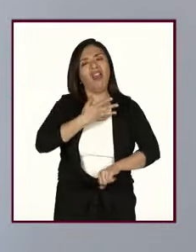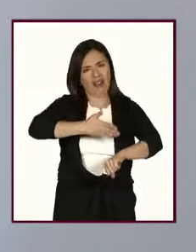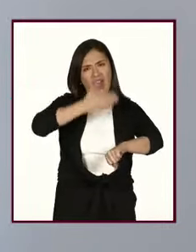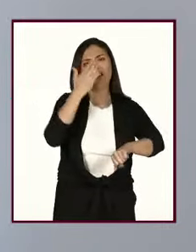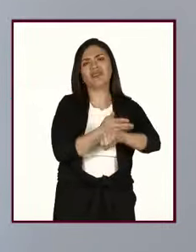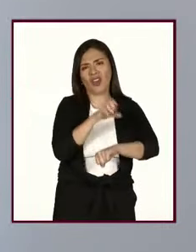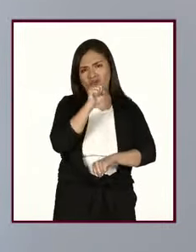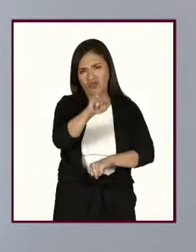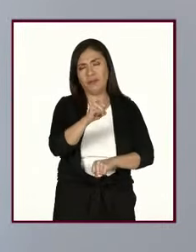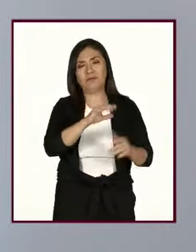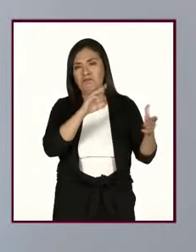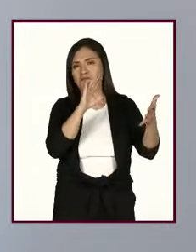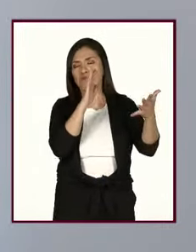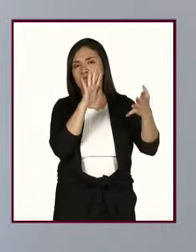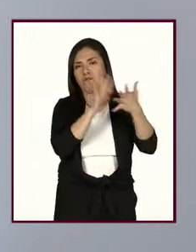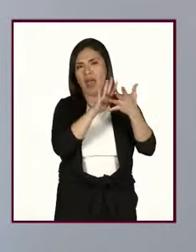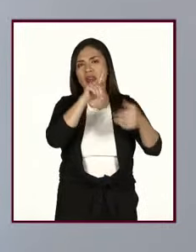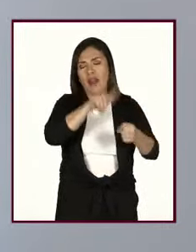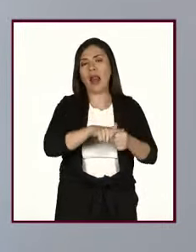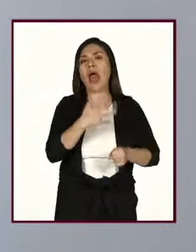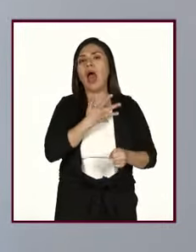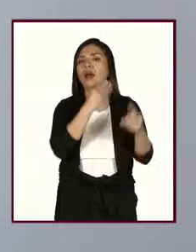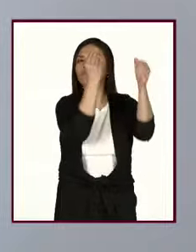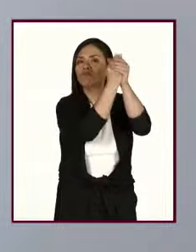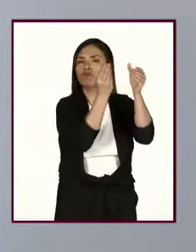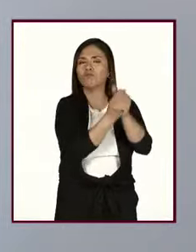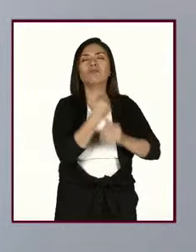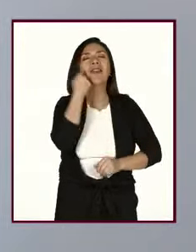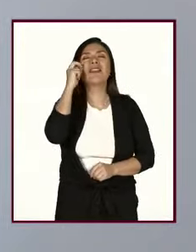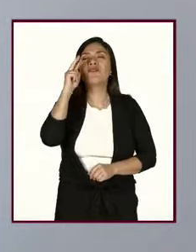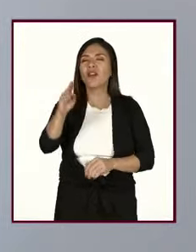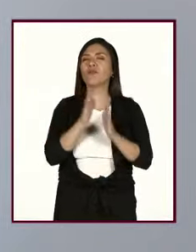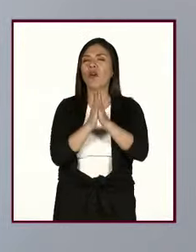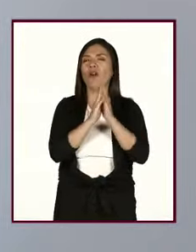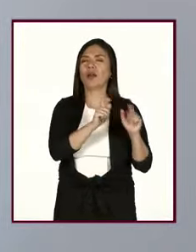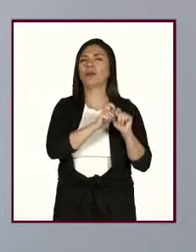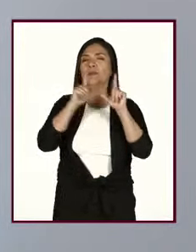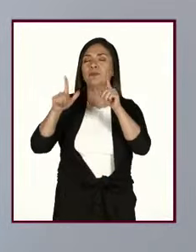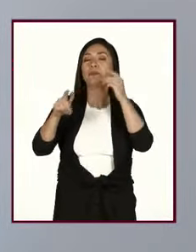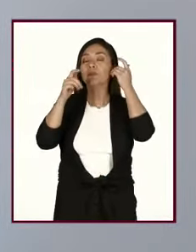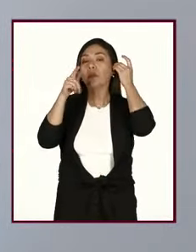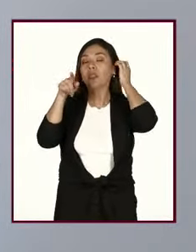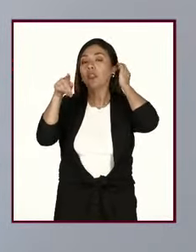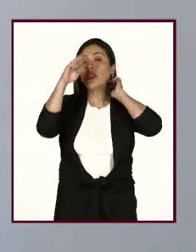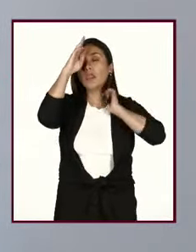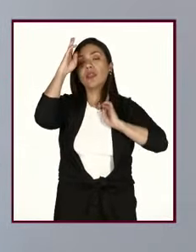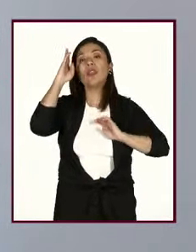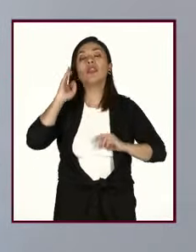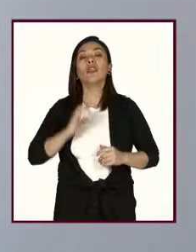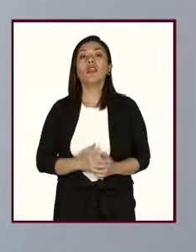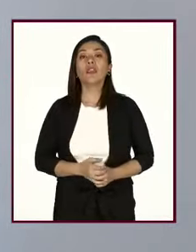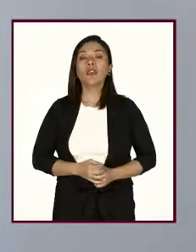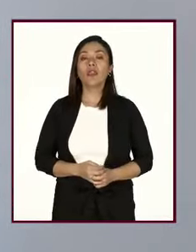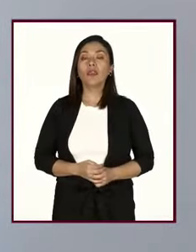que comete y establece lo siguiente, si me ponen la diapositiva del Código Penal Federal,